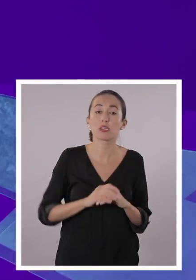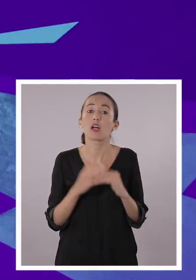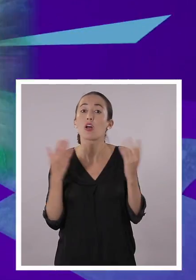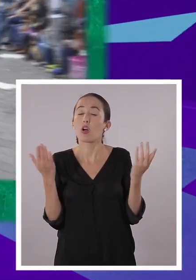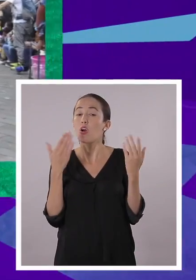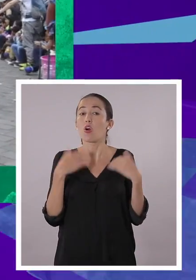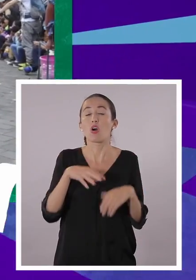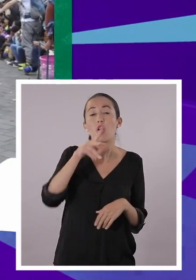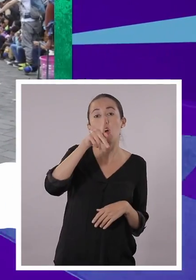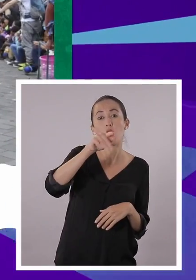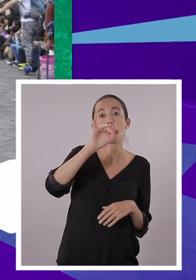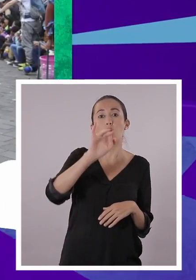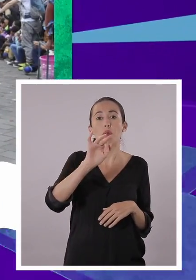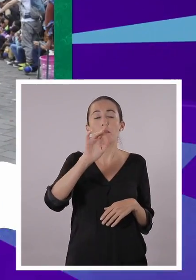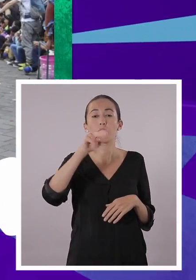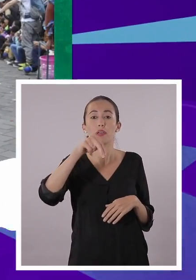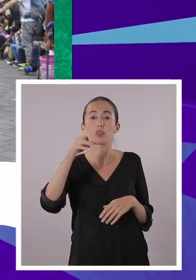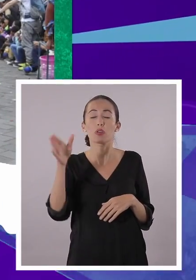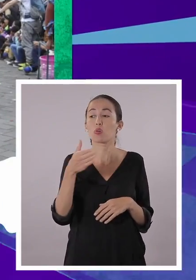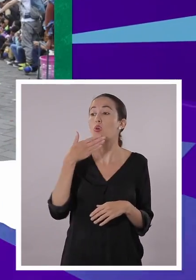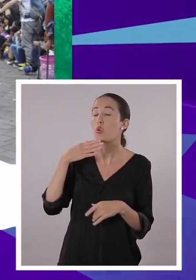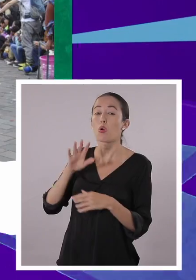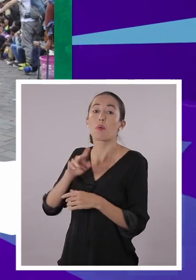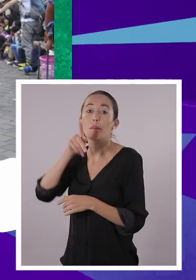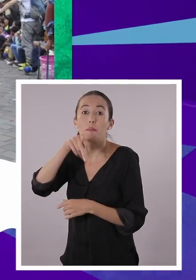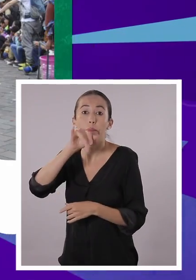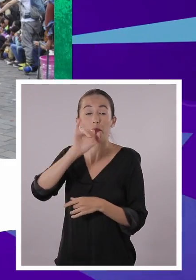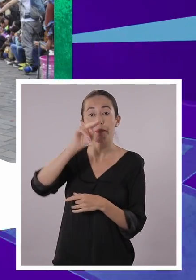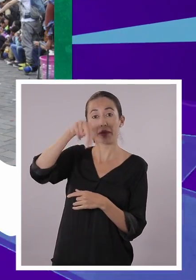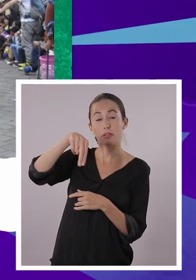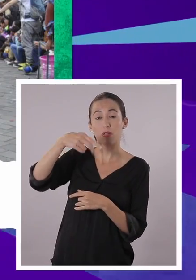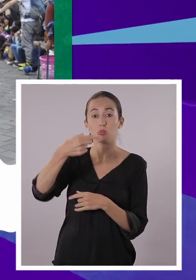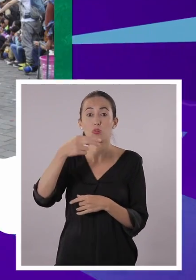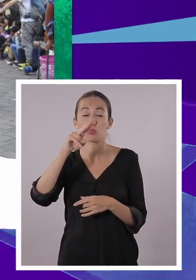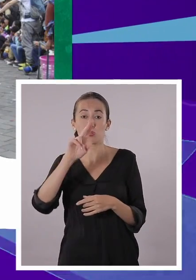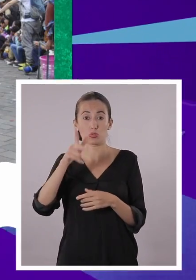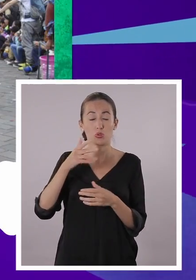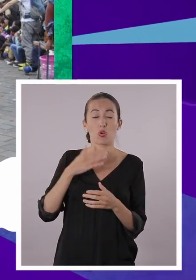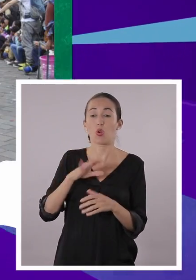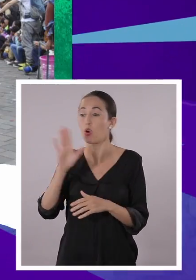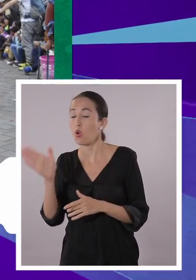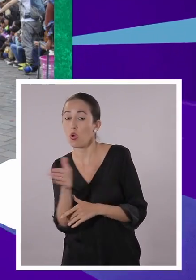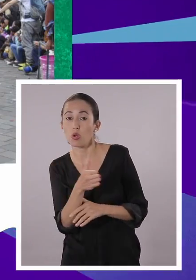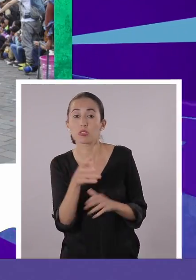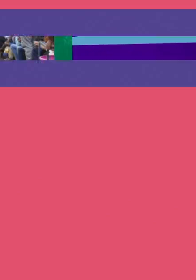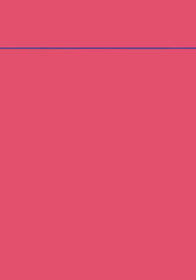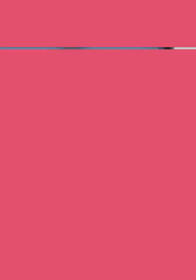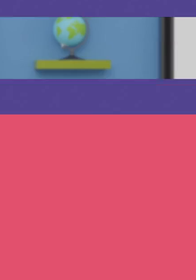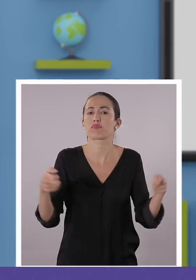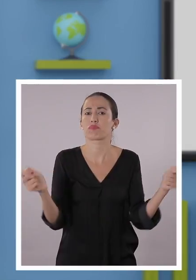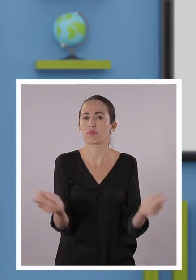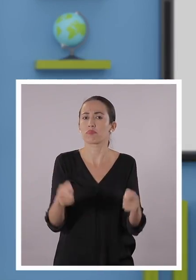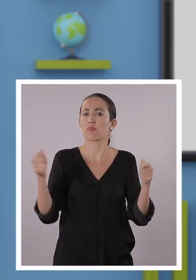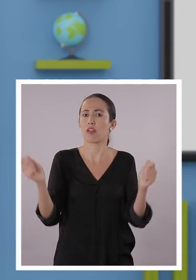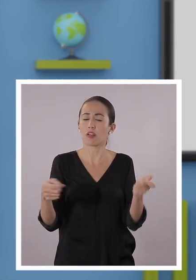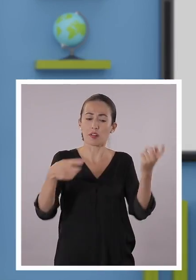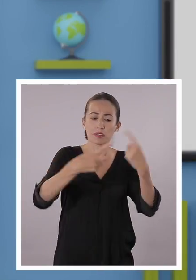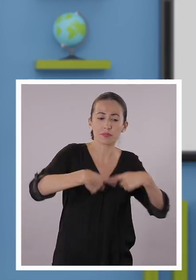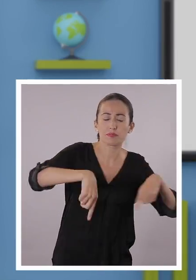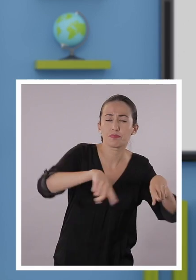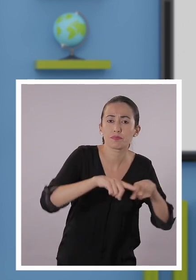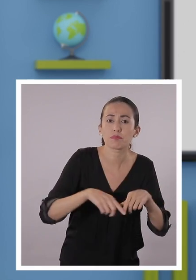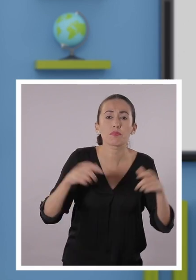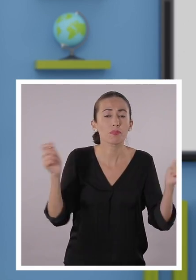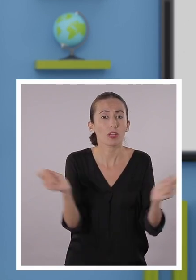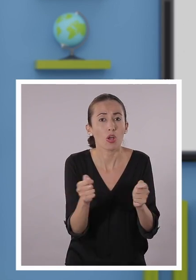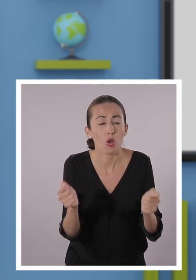los pingulleros. Tocan el pingullo. Pingullo. Es una como flauta. Y tamboreros, en cambio, tocan los